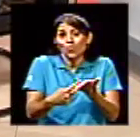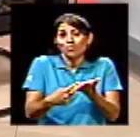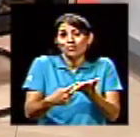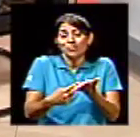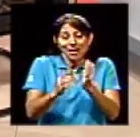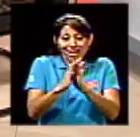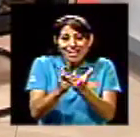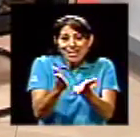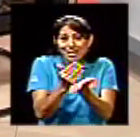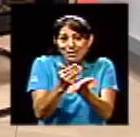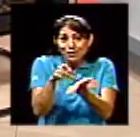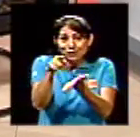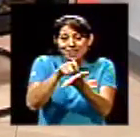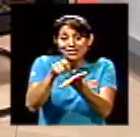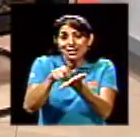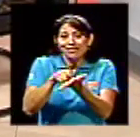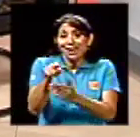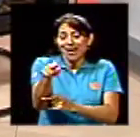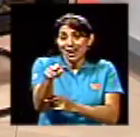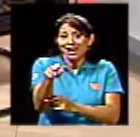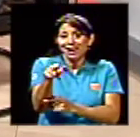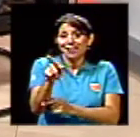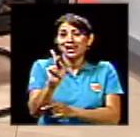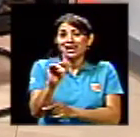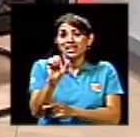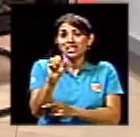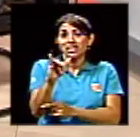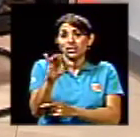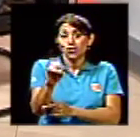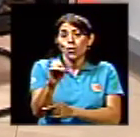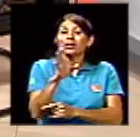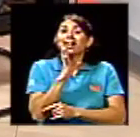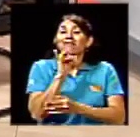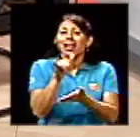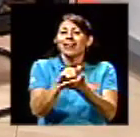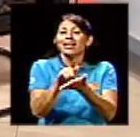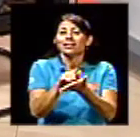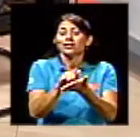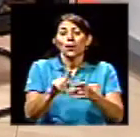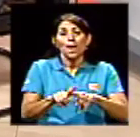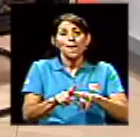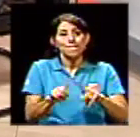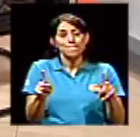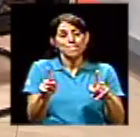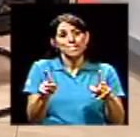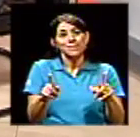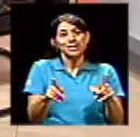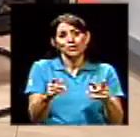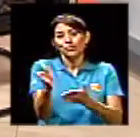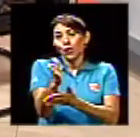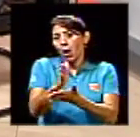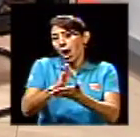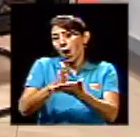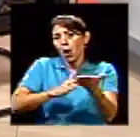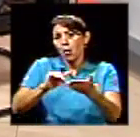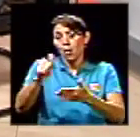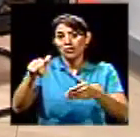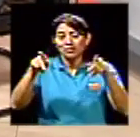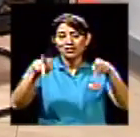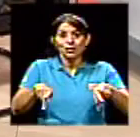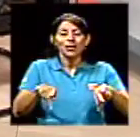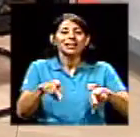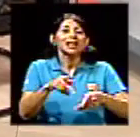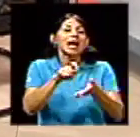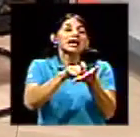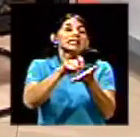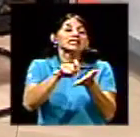En algunos párrafos de los textos de él. Y, sin embargo, algunos otros han escrito sobre el error